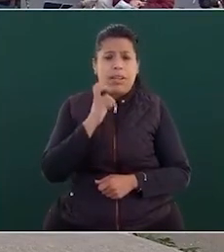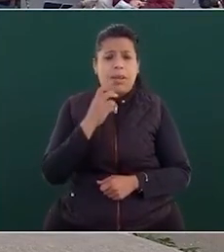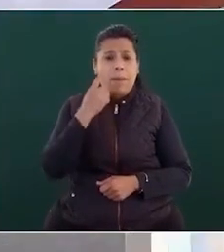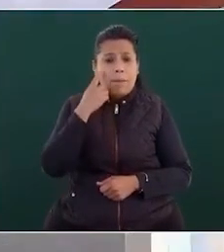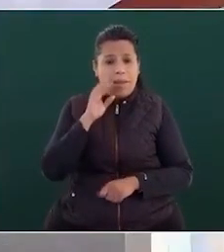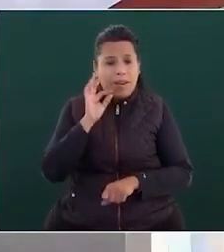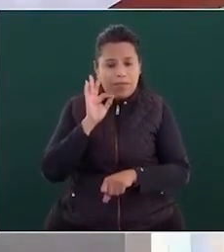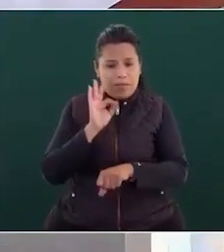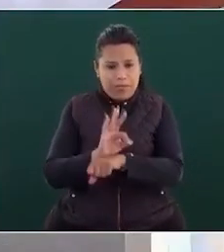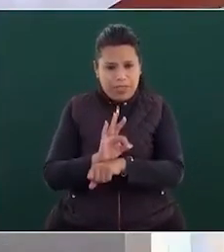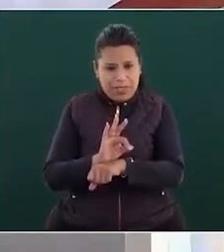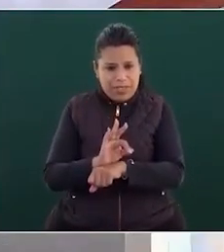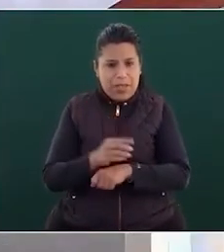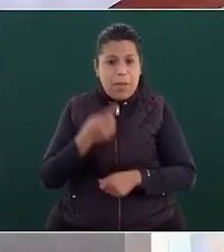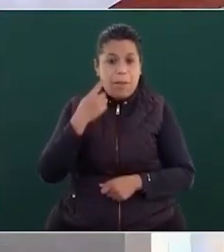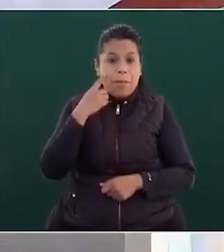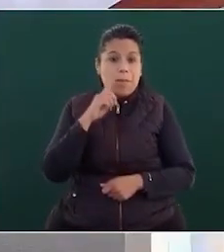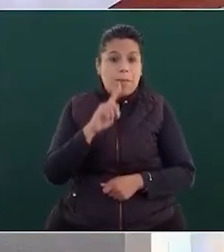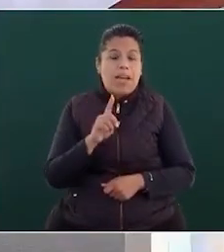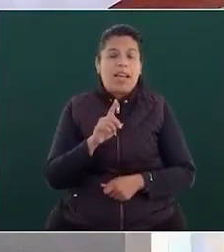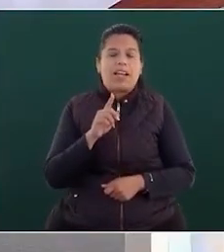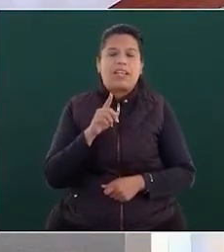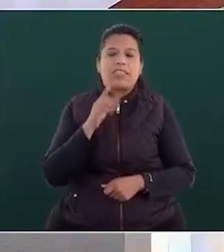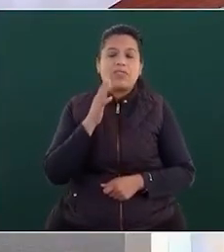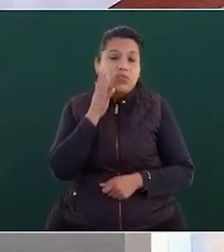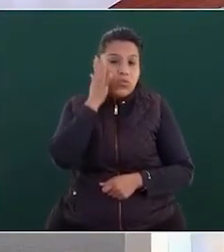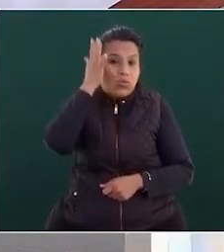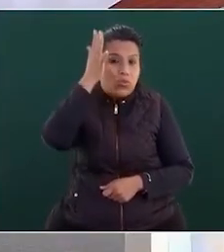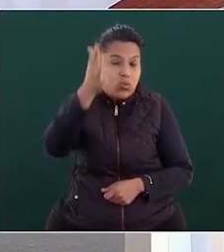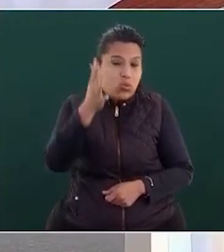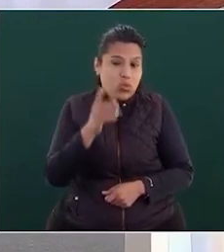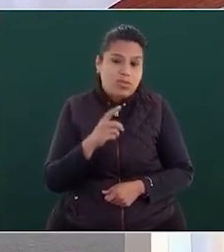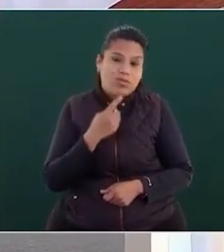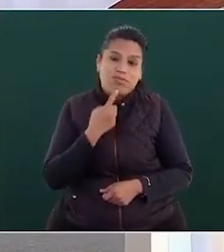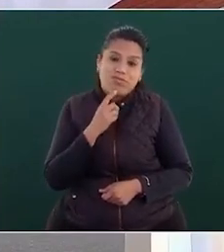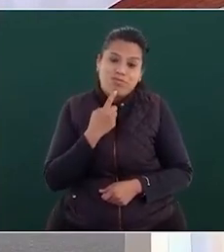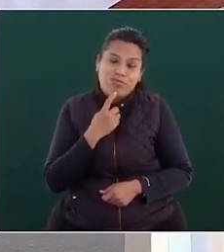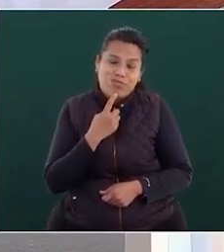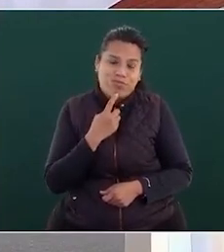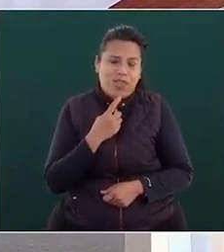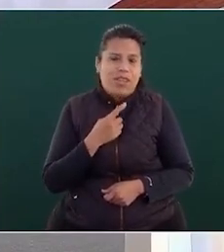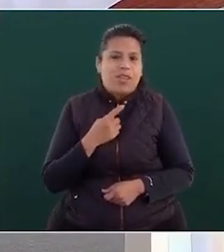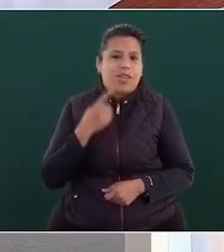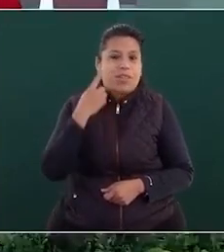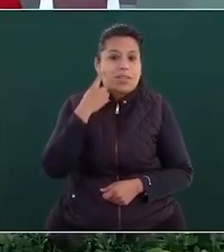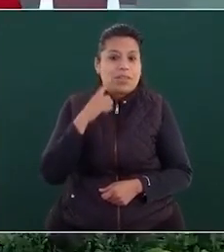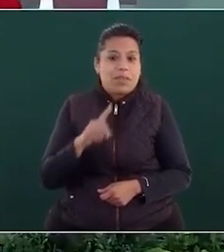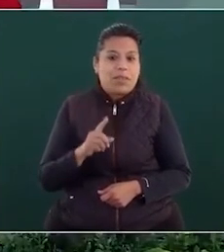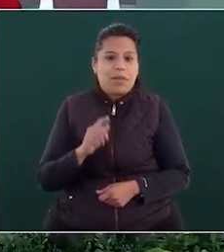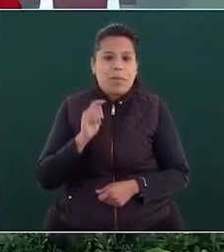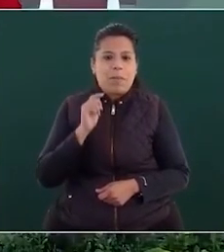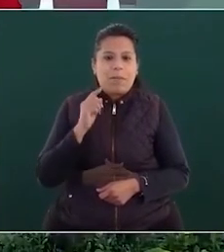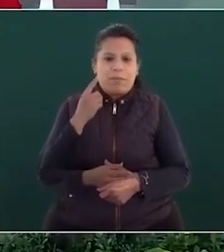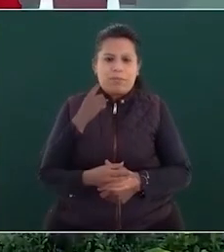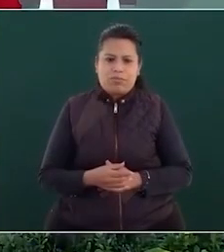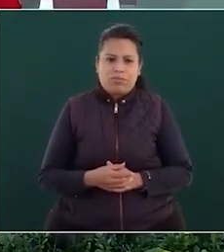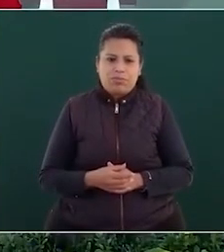su visión AMLO institucionaliza co-gobierno